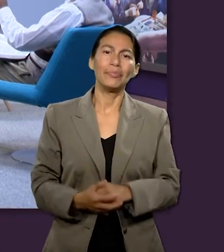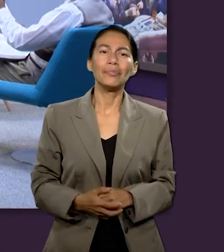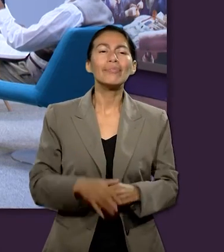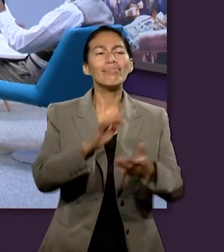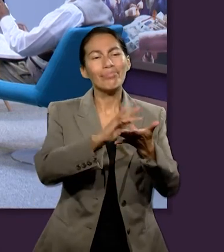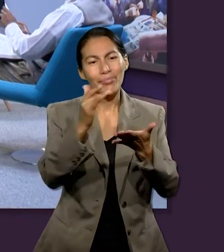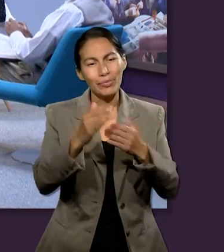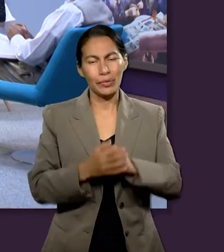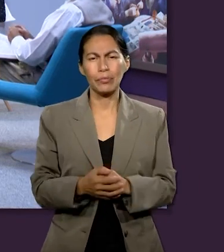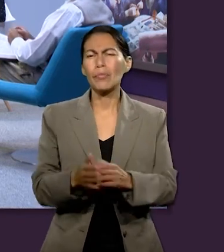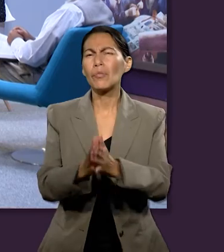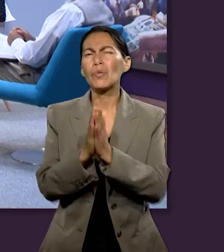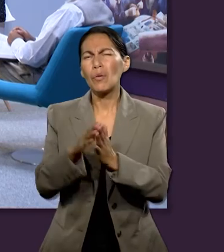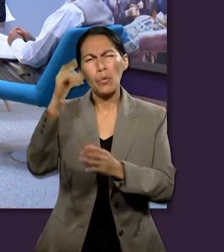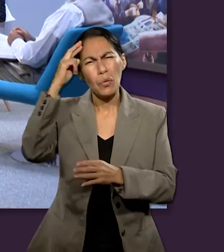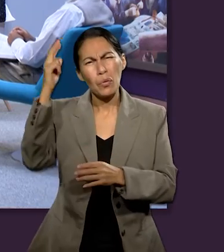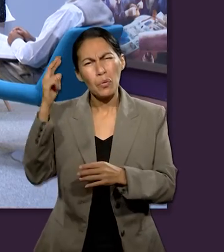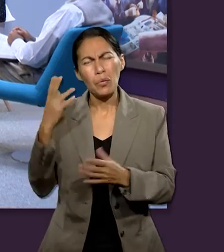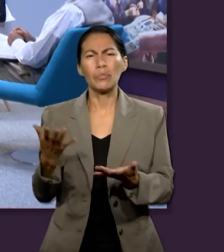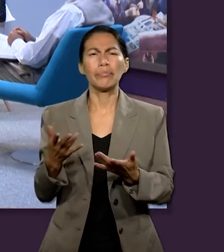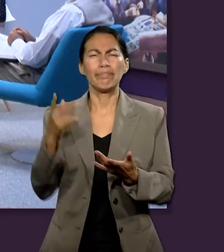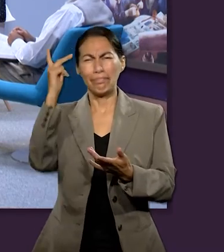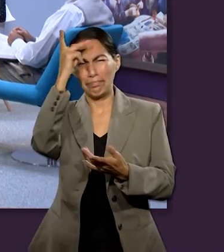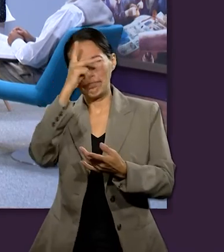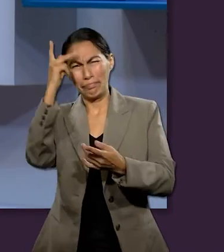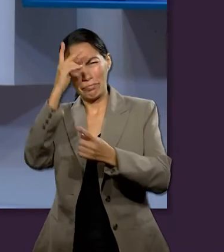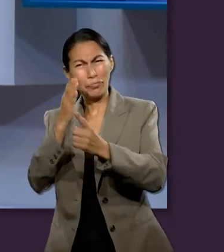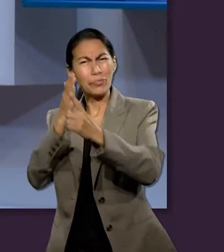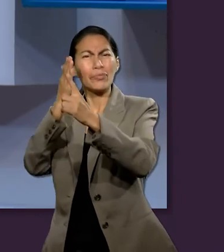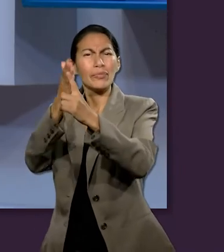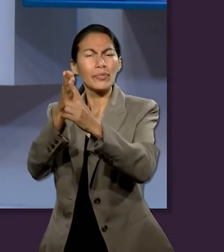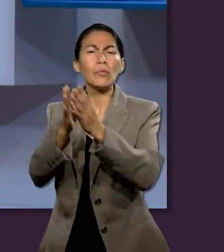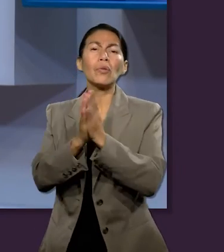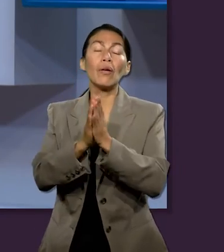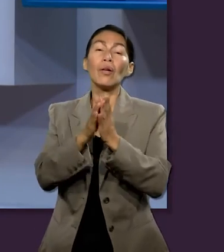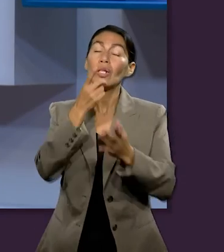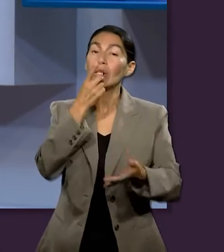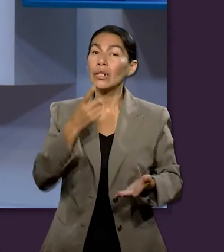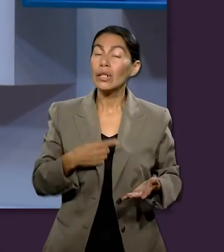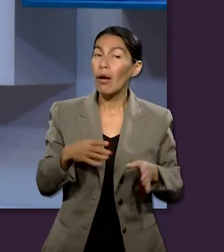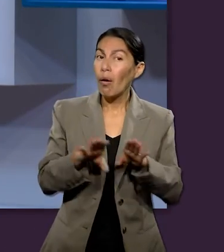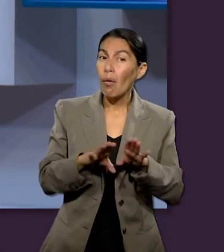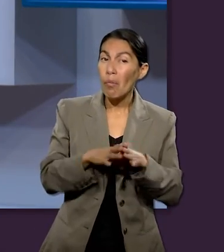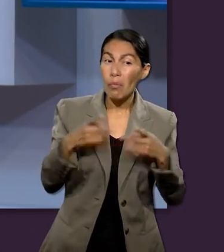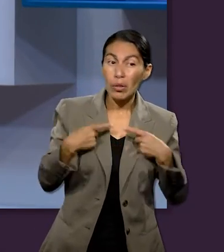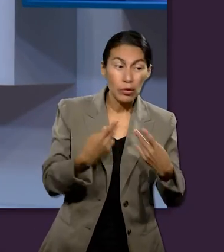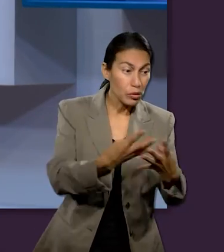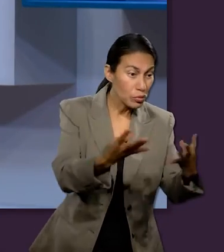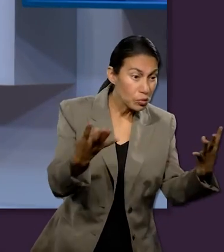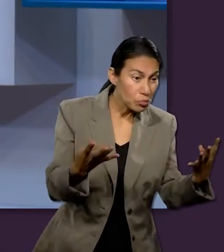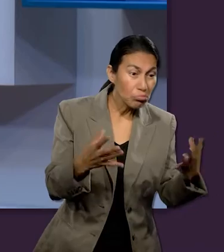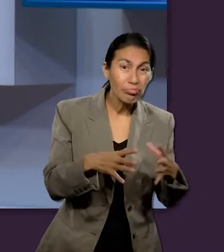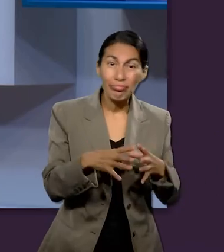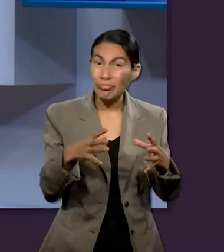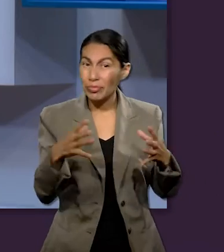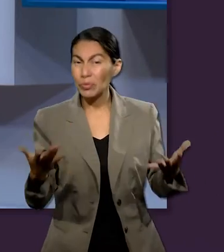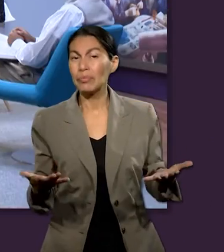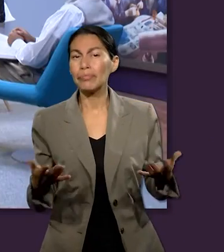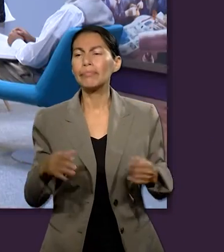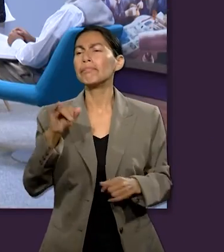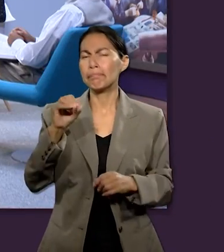gracias. Y Ruth, brevemente, desde un punto de vista psicológico, ¿nos puedes decir algo sobre el desarrollo social?